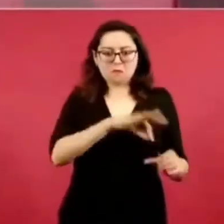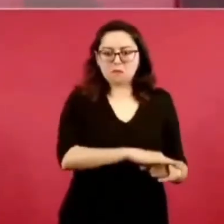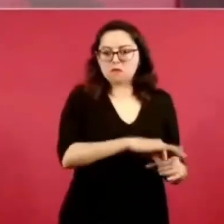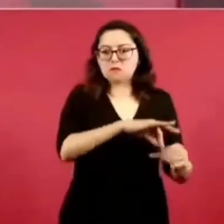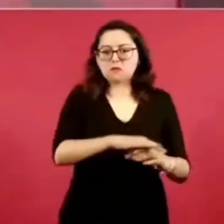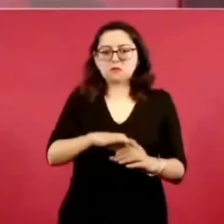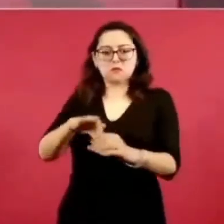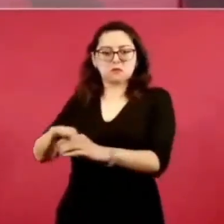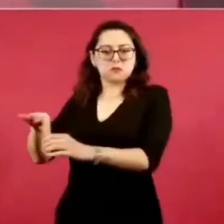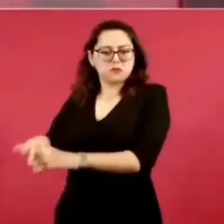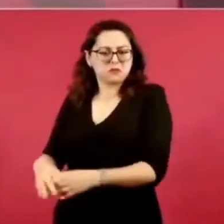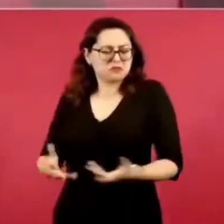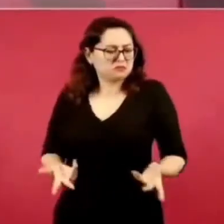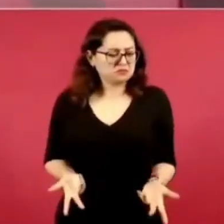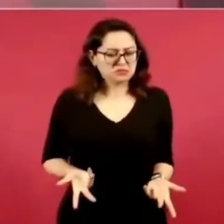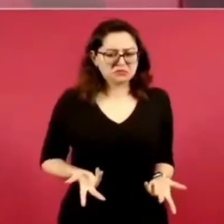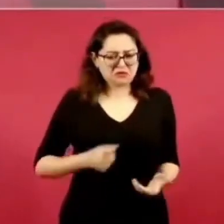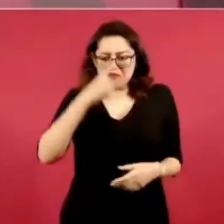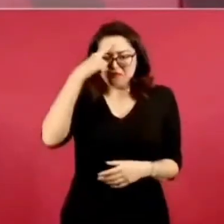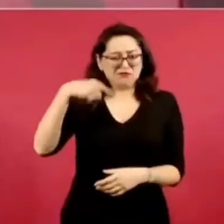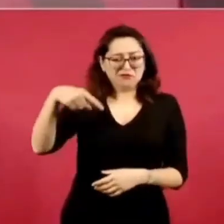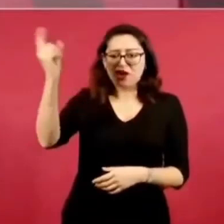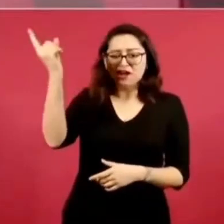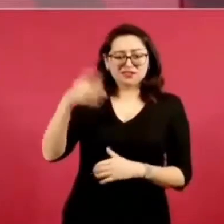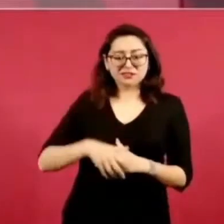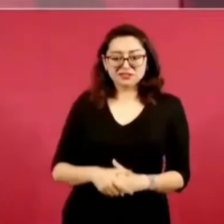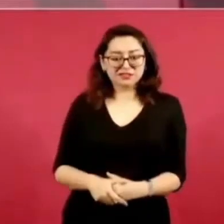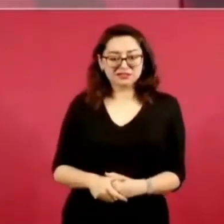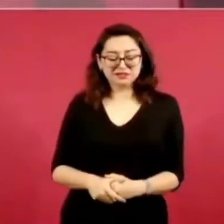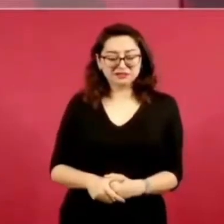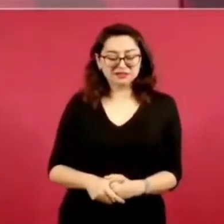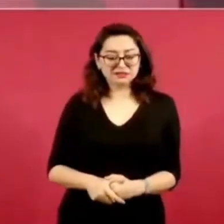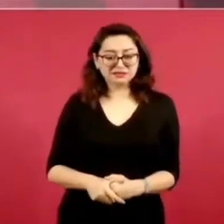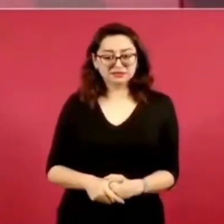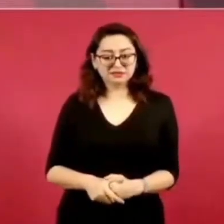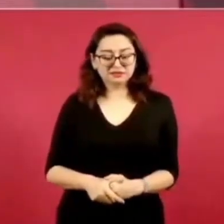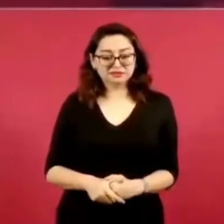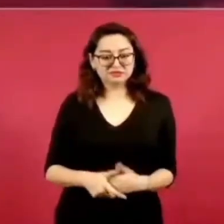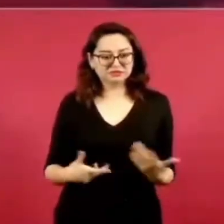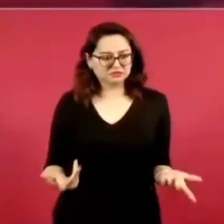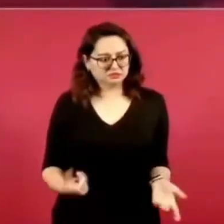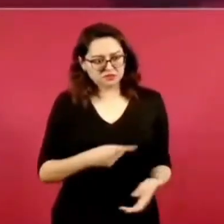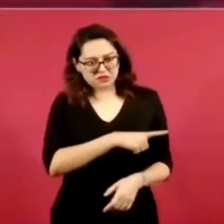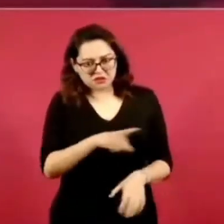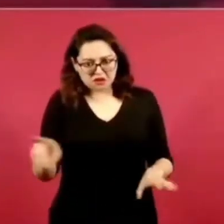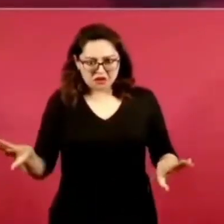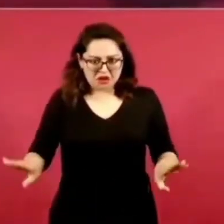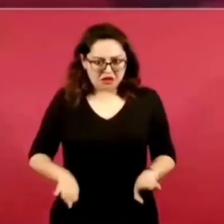sobre los antecedentes, cómo han actuado